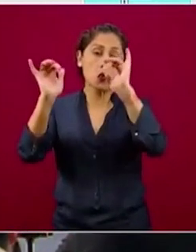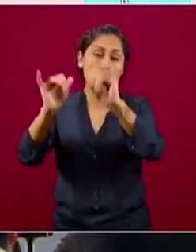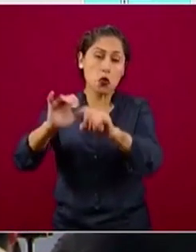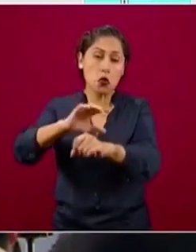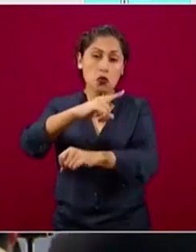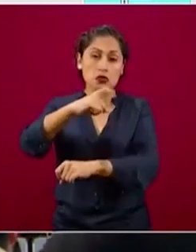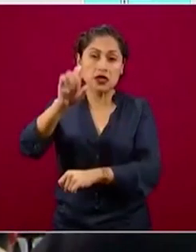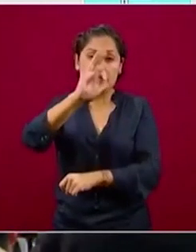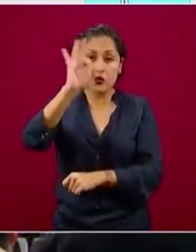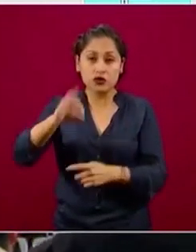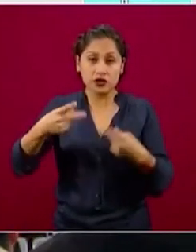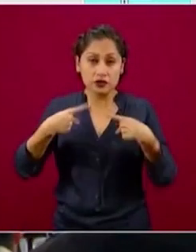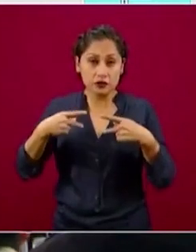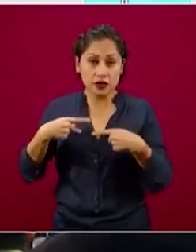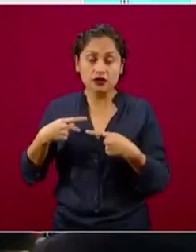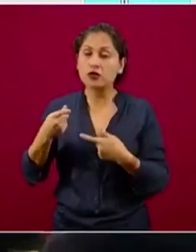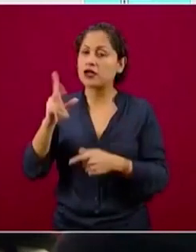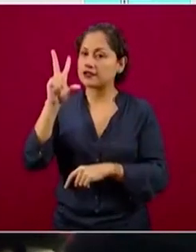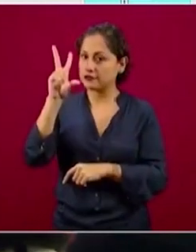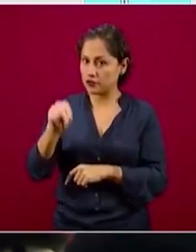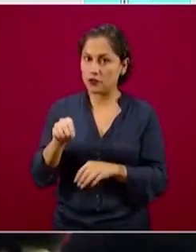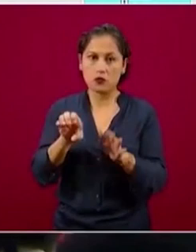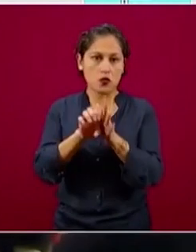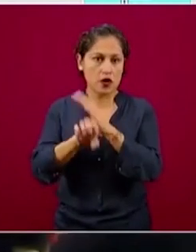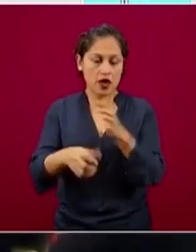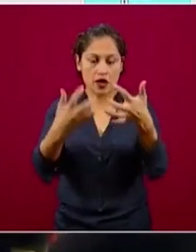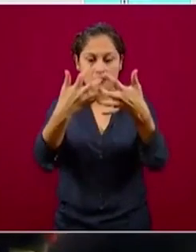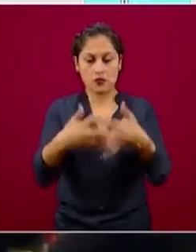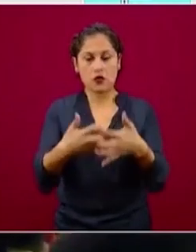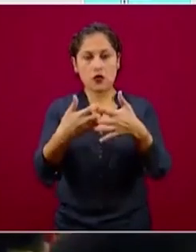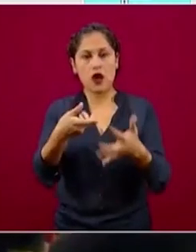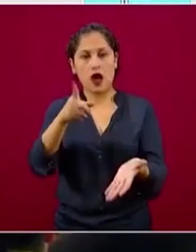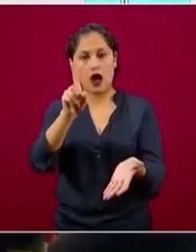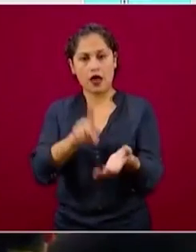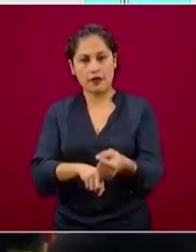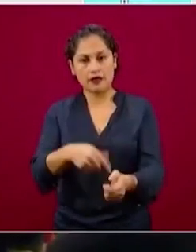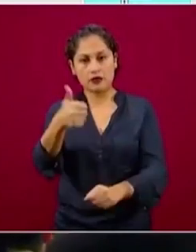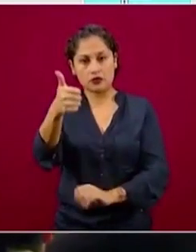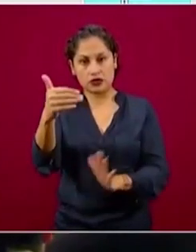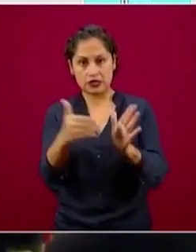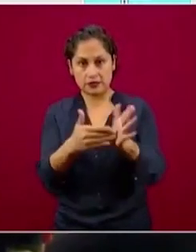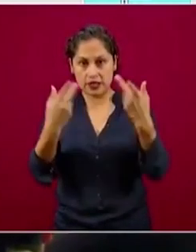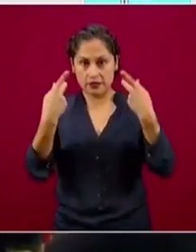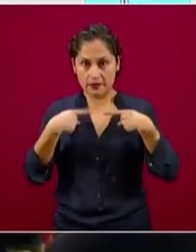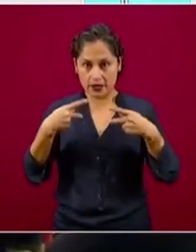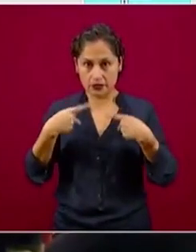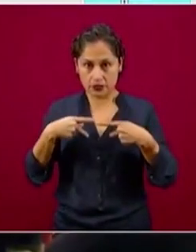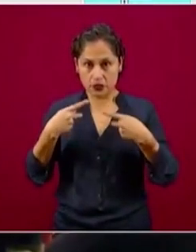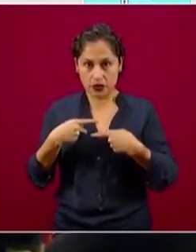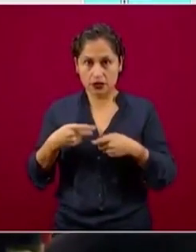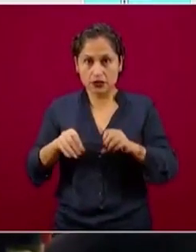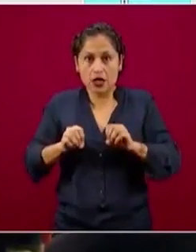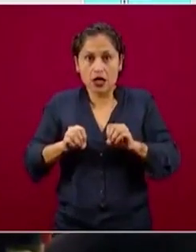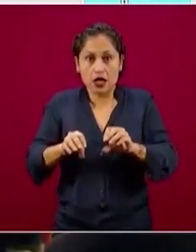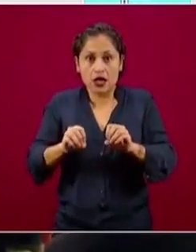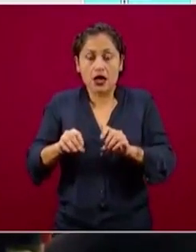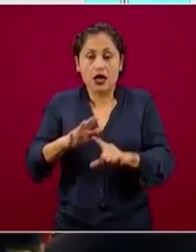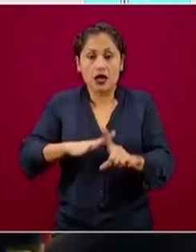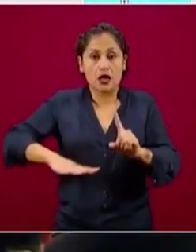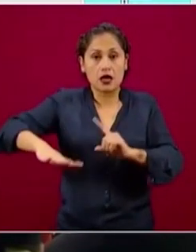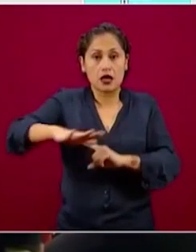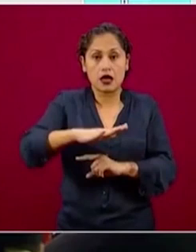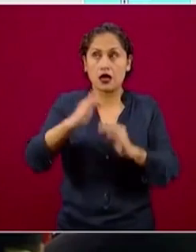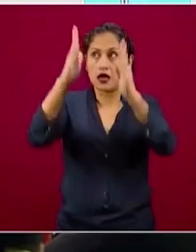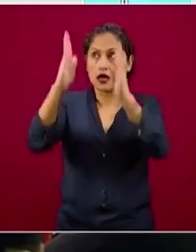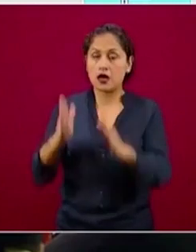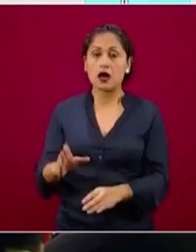esta planta tiene seis mil personas y el sitio donde está sentada en condición naranja no puede